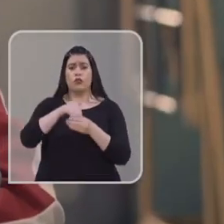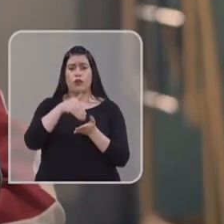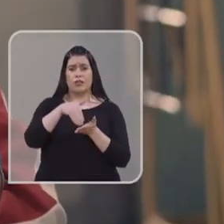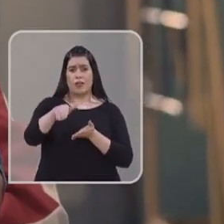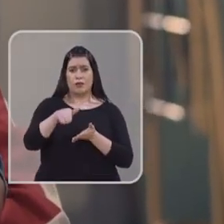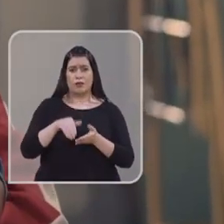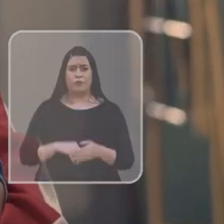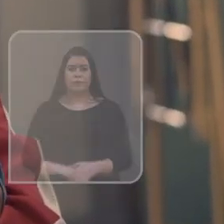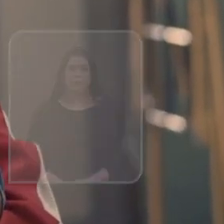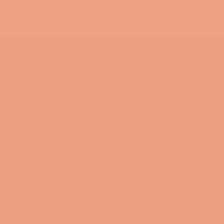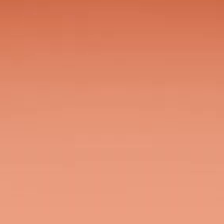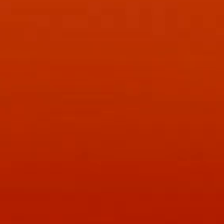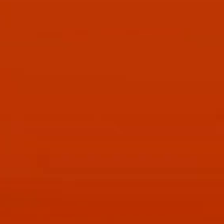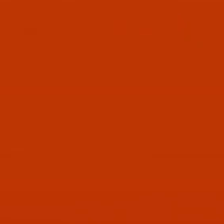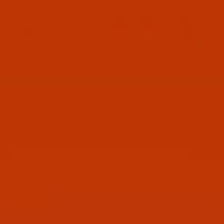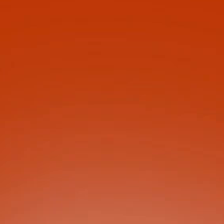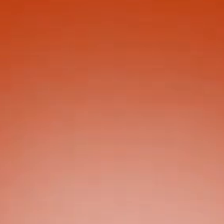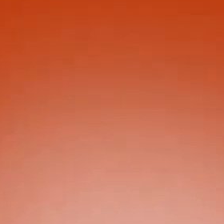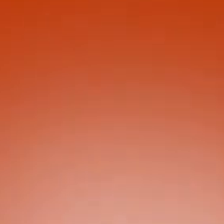yo voto rechazo.